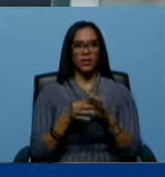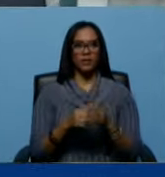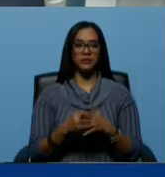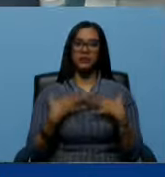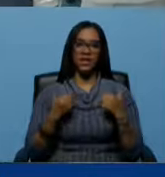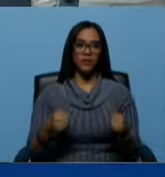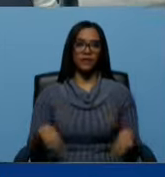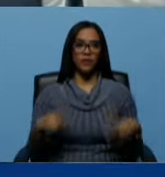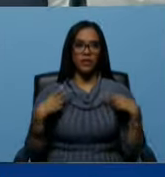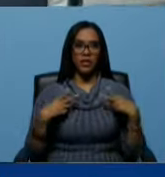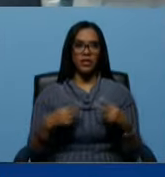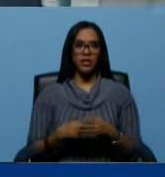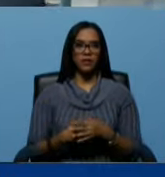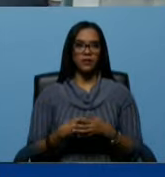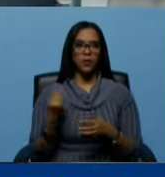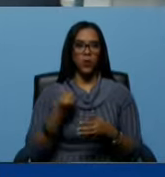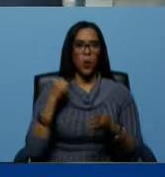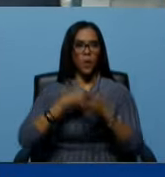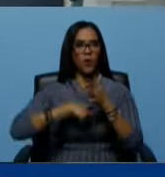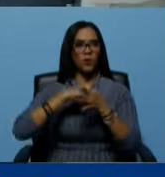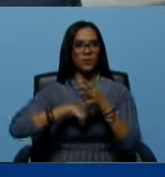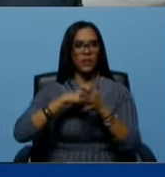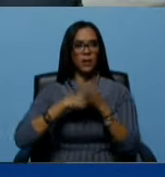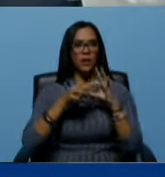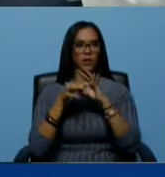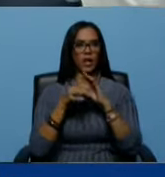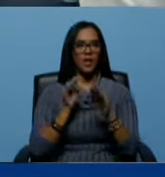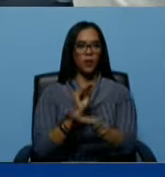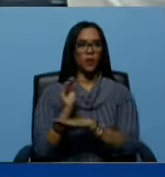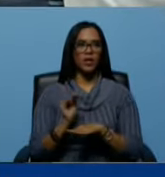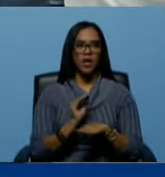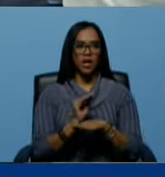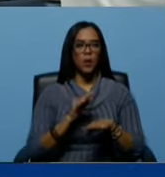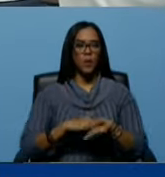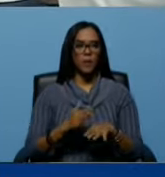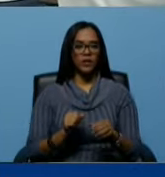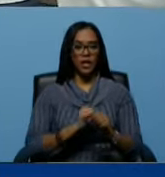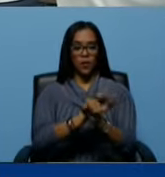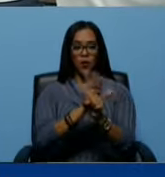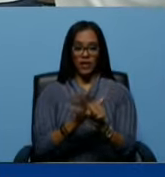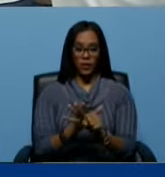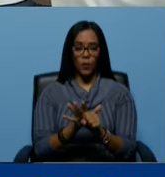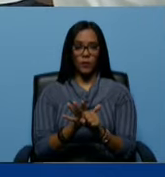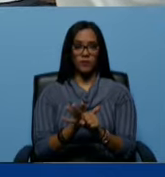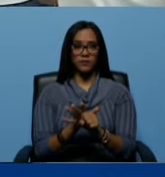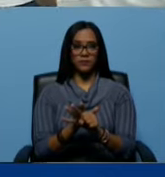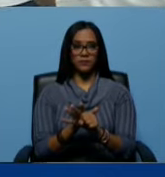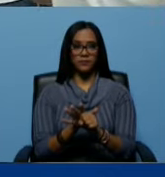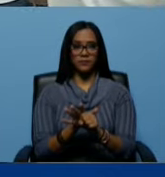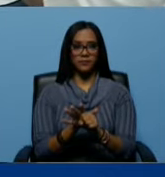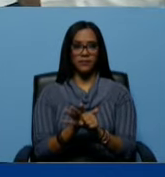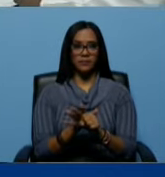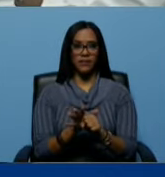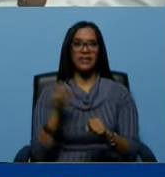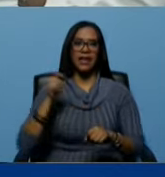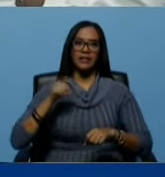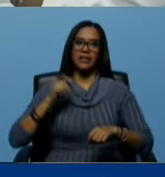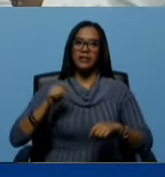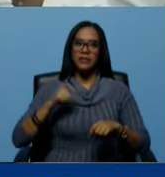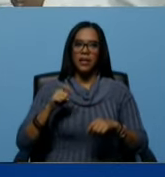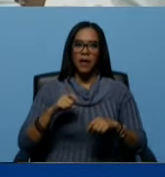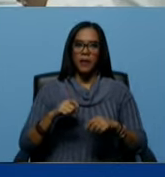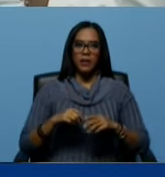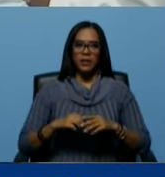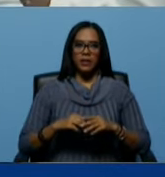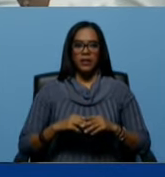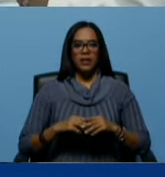acuerdas? Cómo luchamos por las unidades de cuidados intensivos porque con la pandemia se necesitaban de urgencia